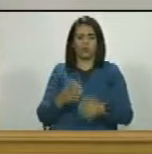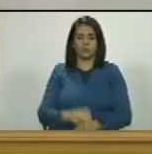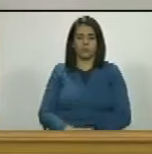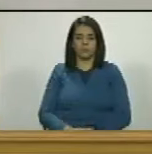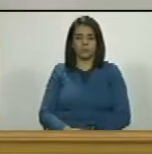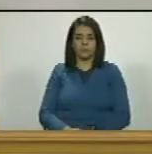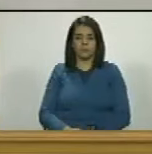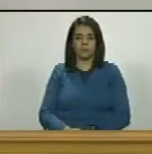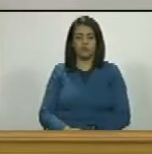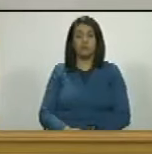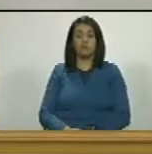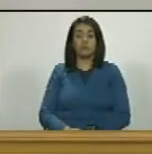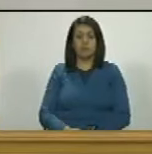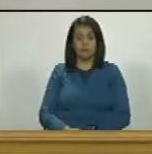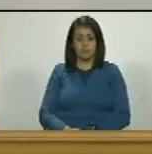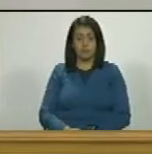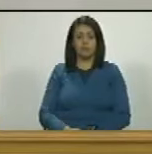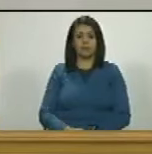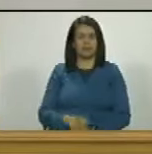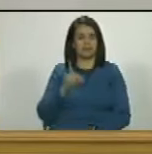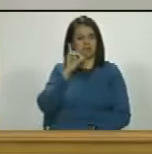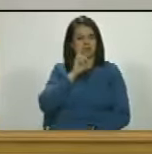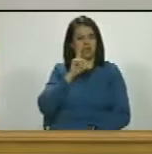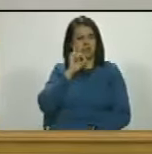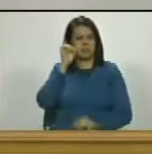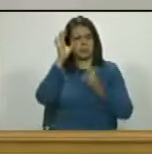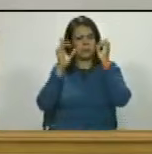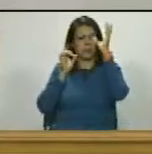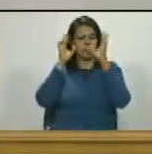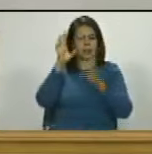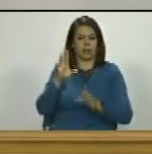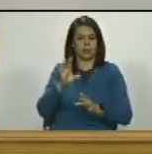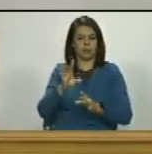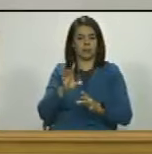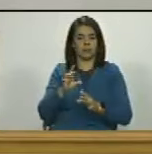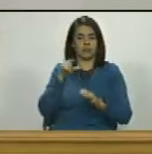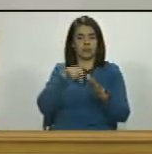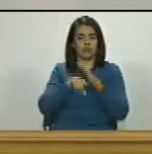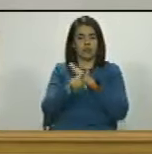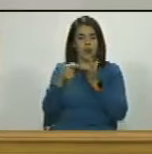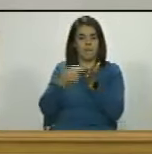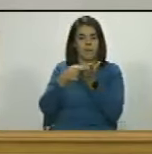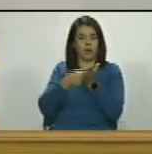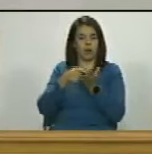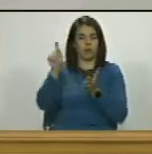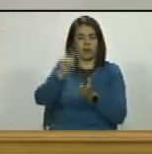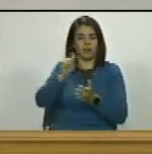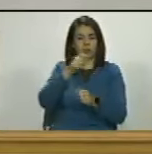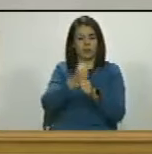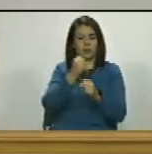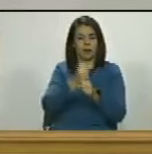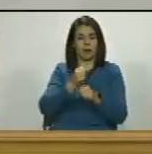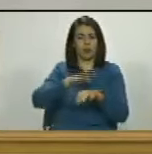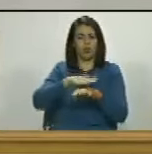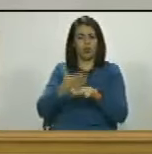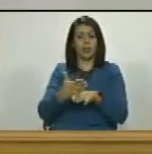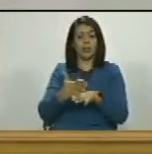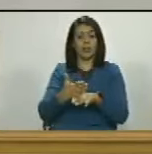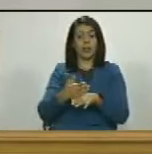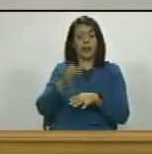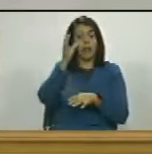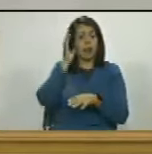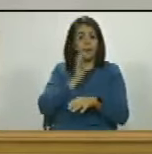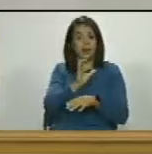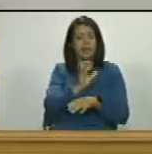de manera oportunista demagógica del ingreso y del salario de los venezolanos por qué razón entonces Capriles